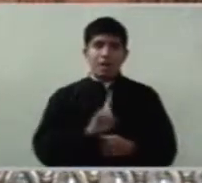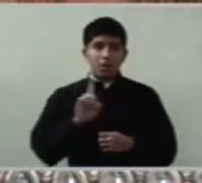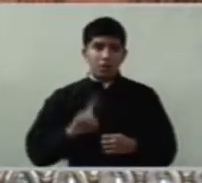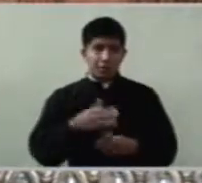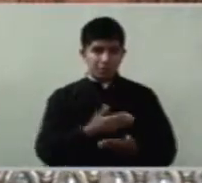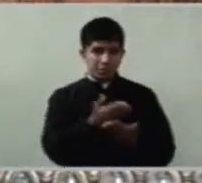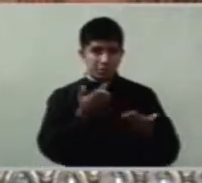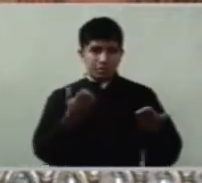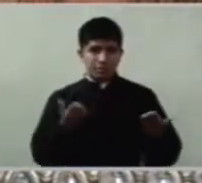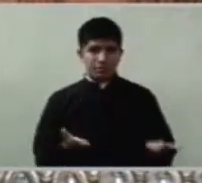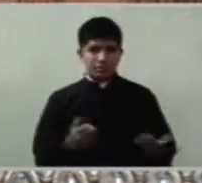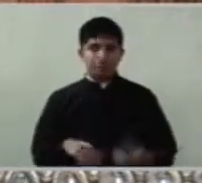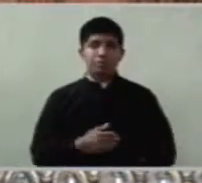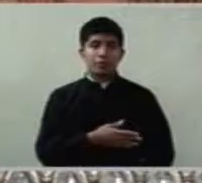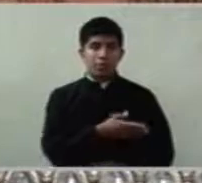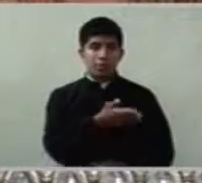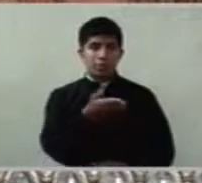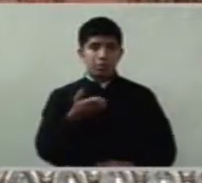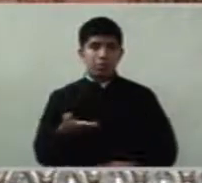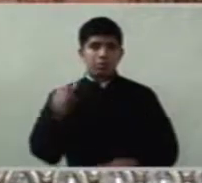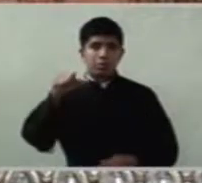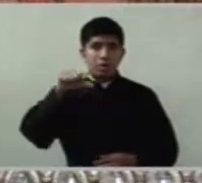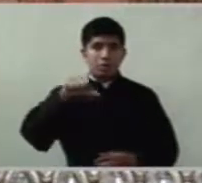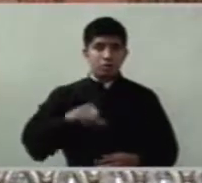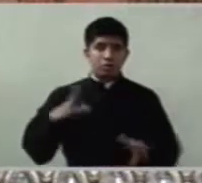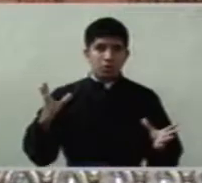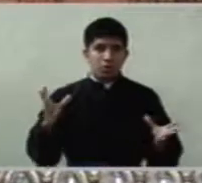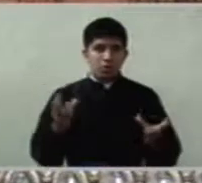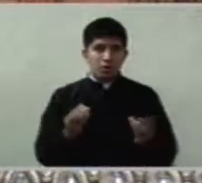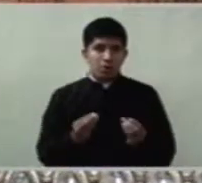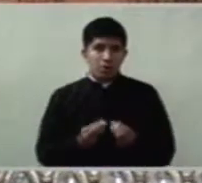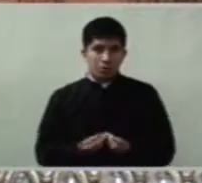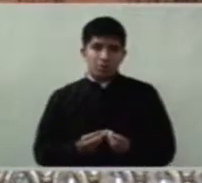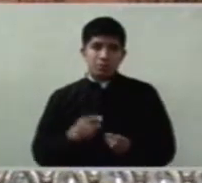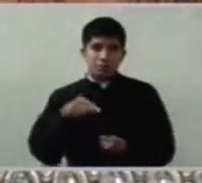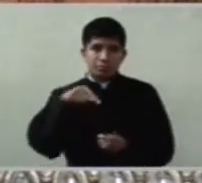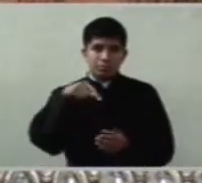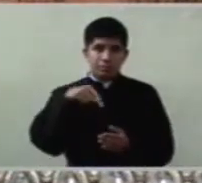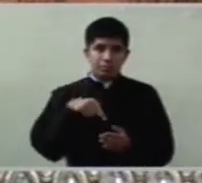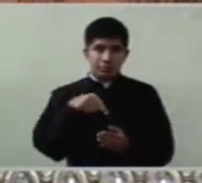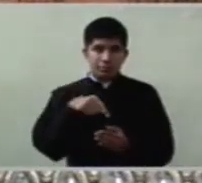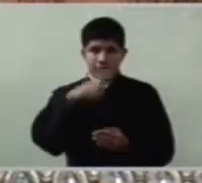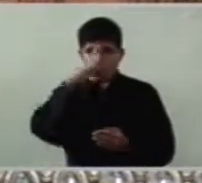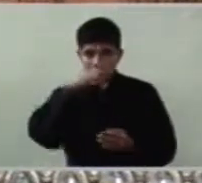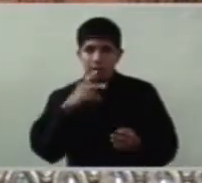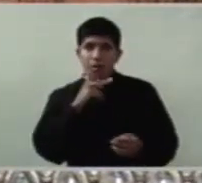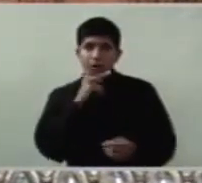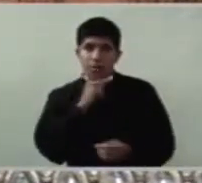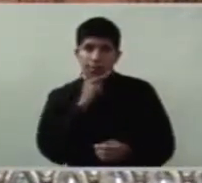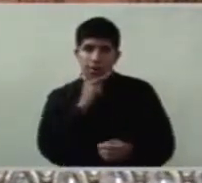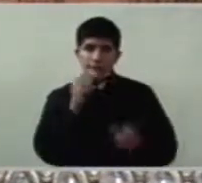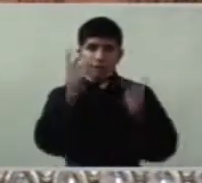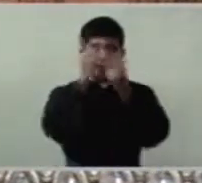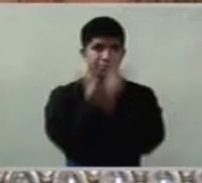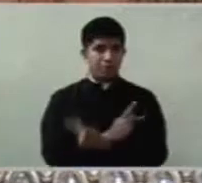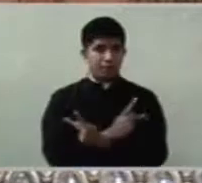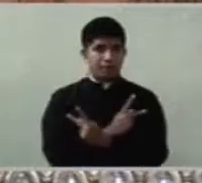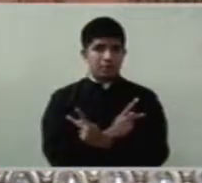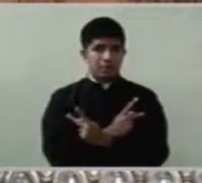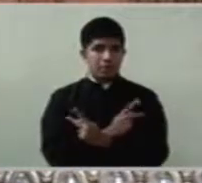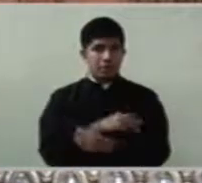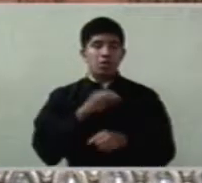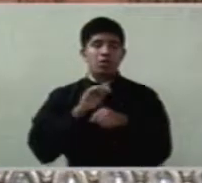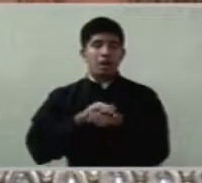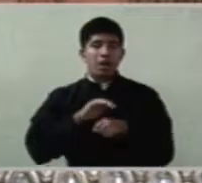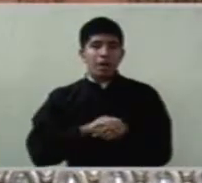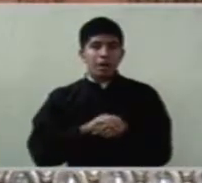Con ustedes que hoy se confirman, con sus papás, sus padrinos, sus